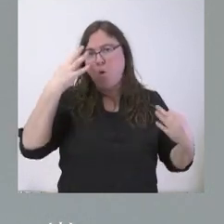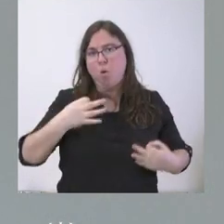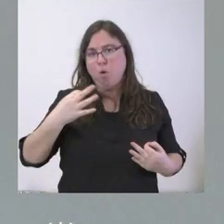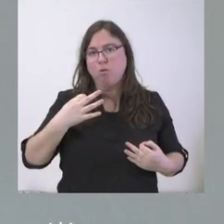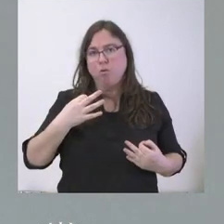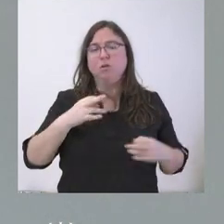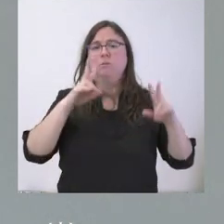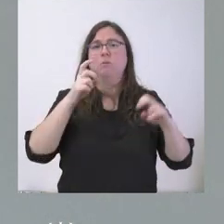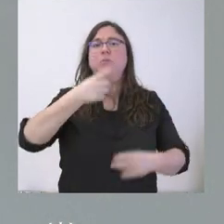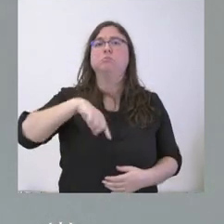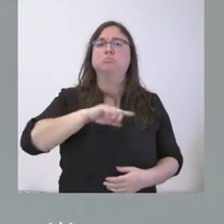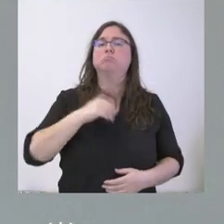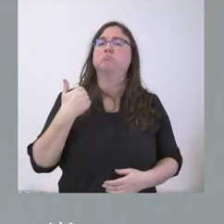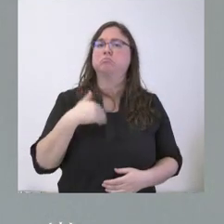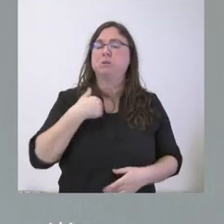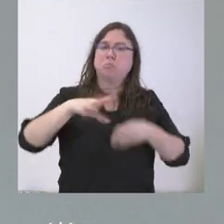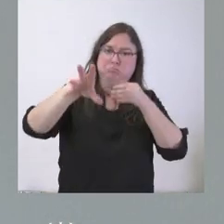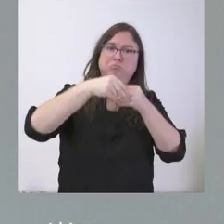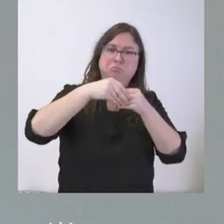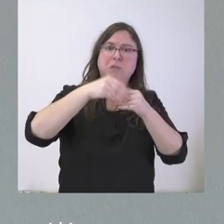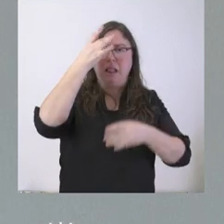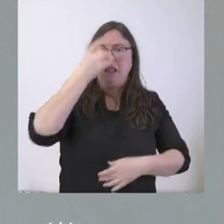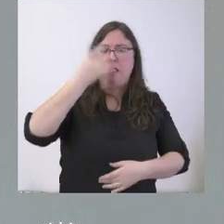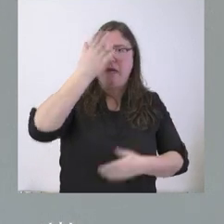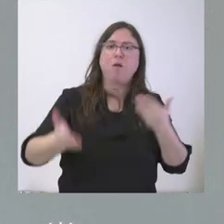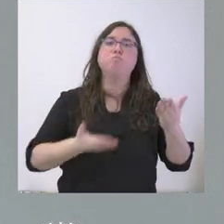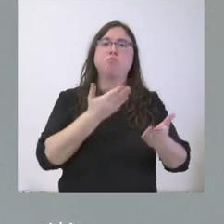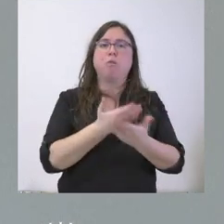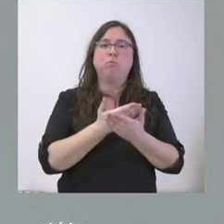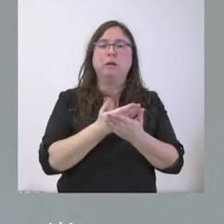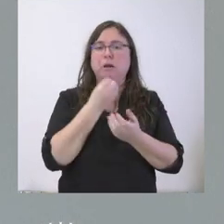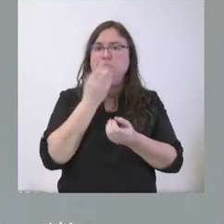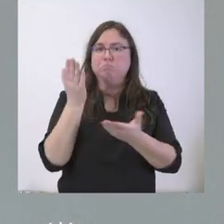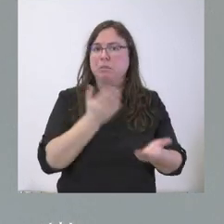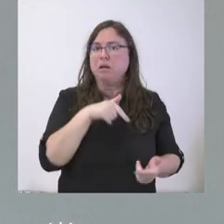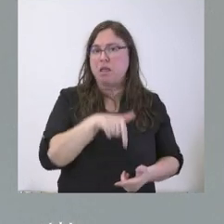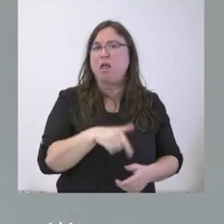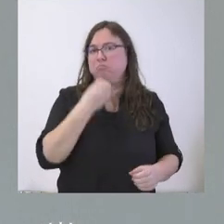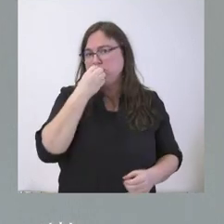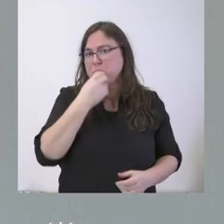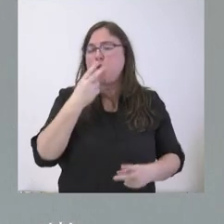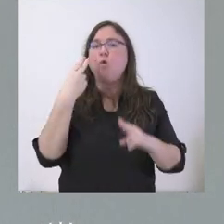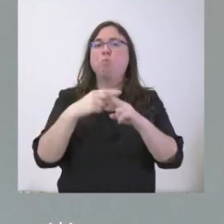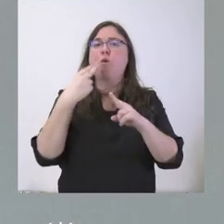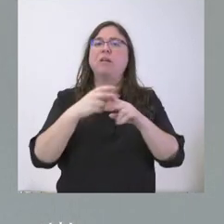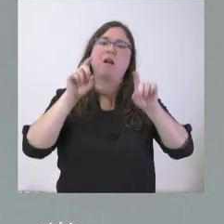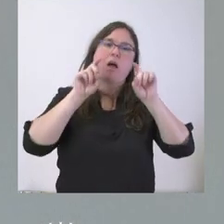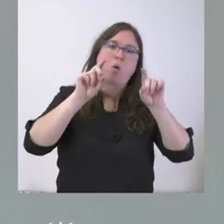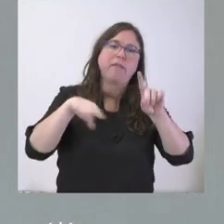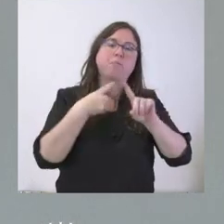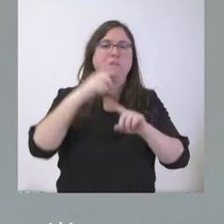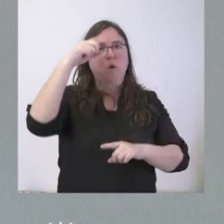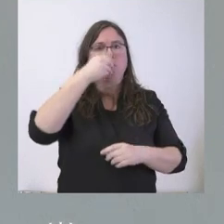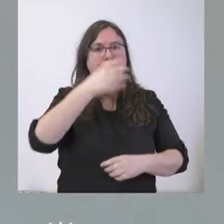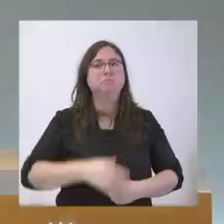un elemento que también viene a sumar iniciativas y propuestas que siempre son bienvenidas en el ámbito de la política educativa y la política cultural.